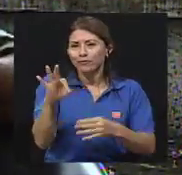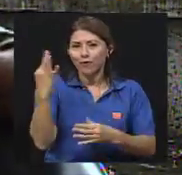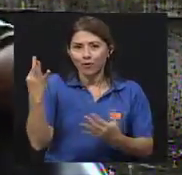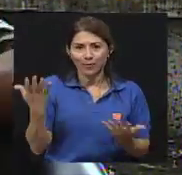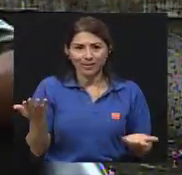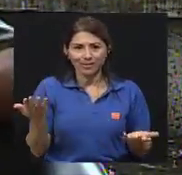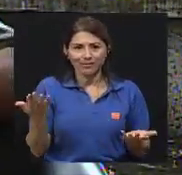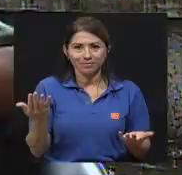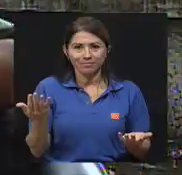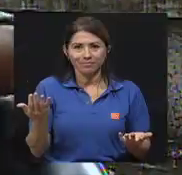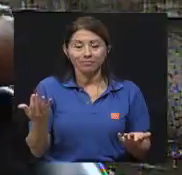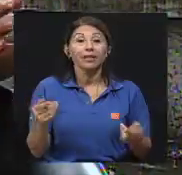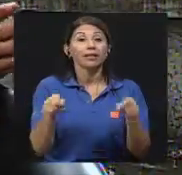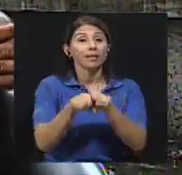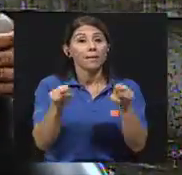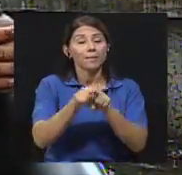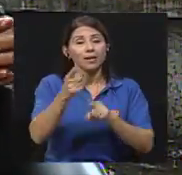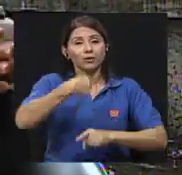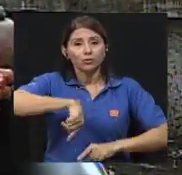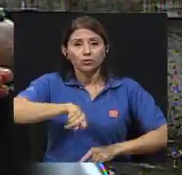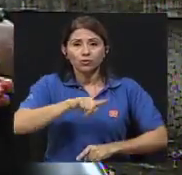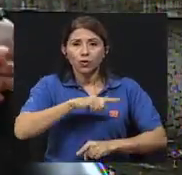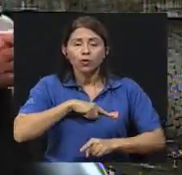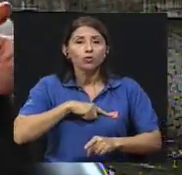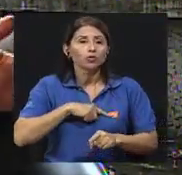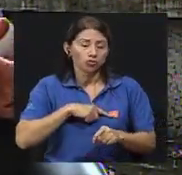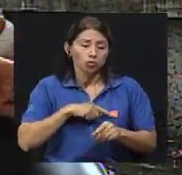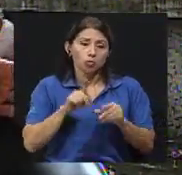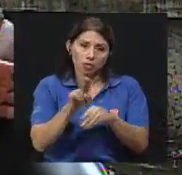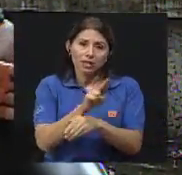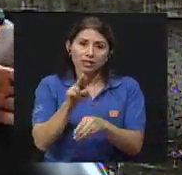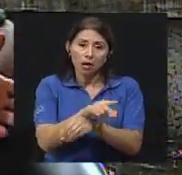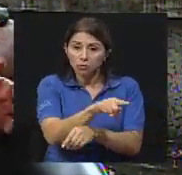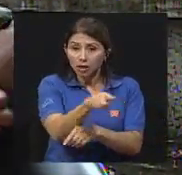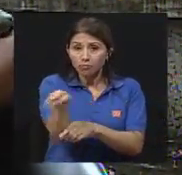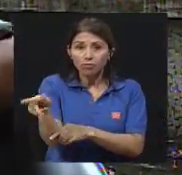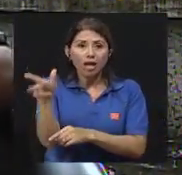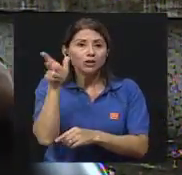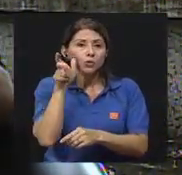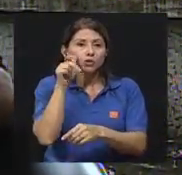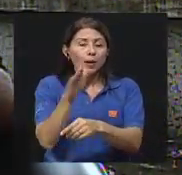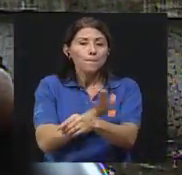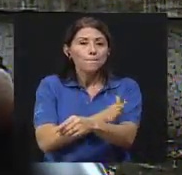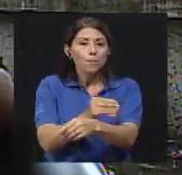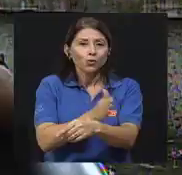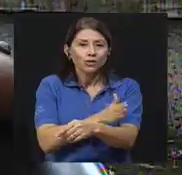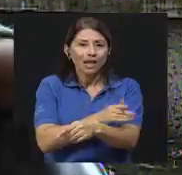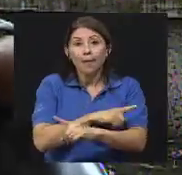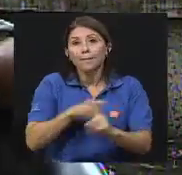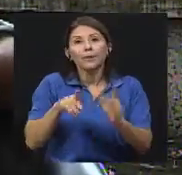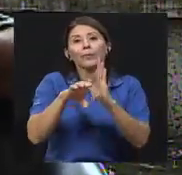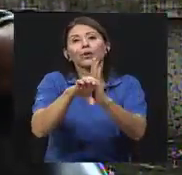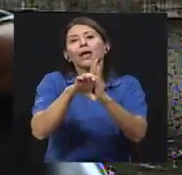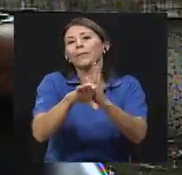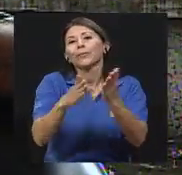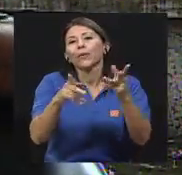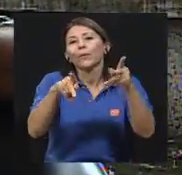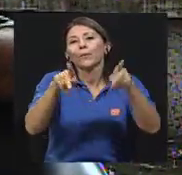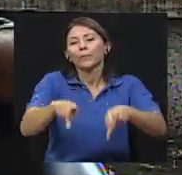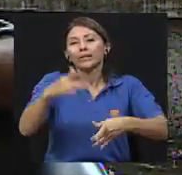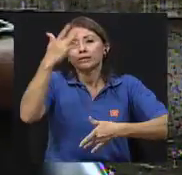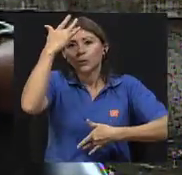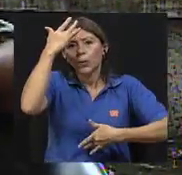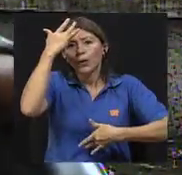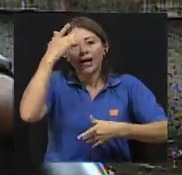formas. Igual no dejamos de lado el recurso de escuchar música, pero eso ya sería como intervención. Por ejemplo, un paciente que por